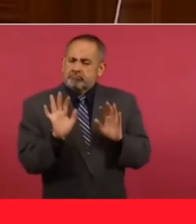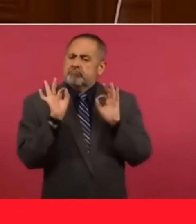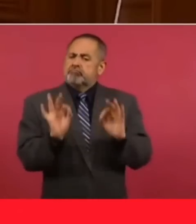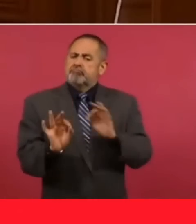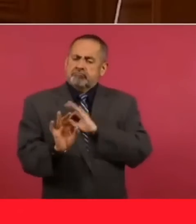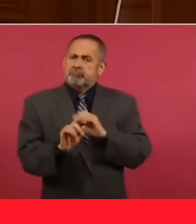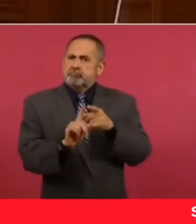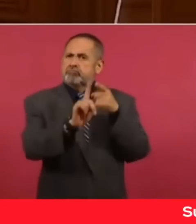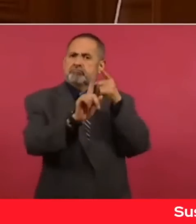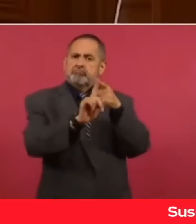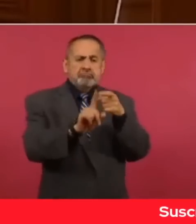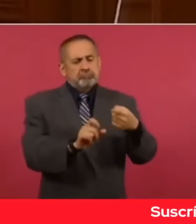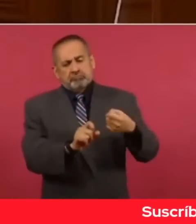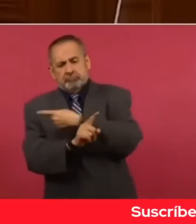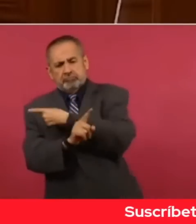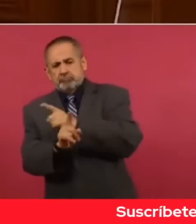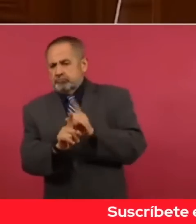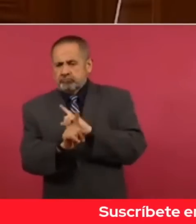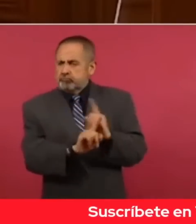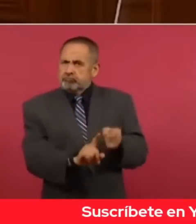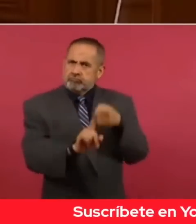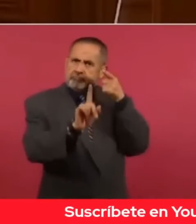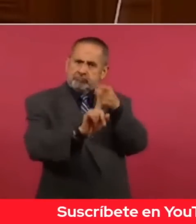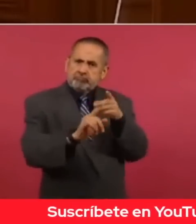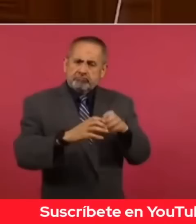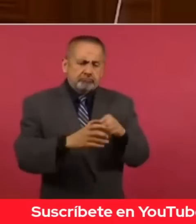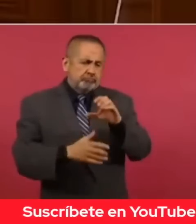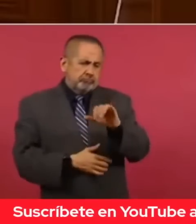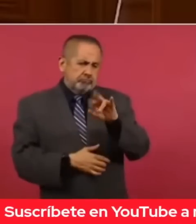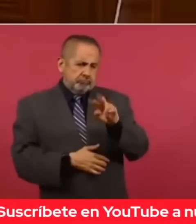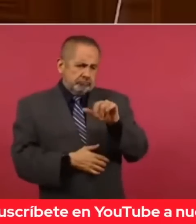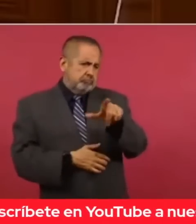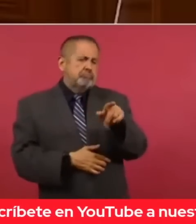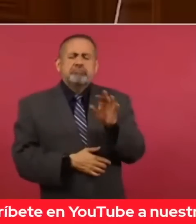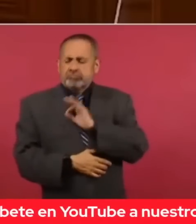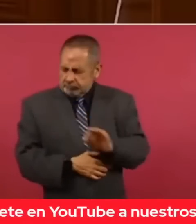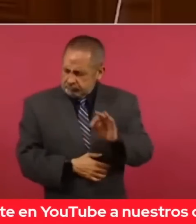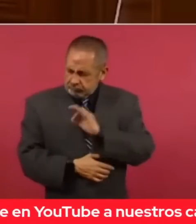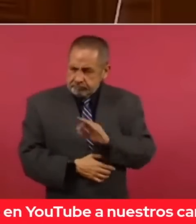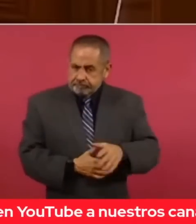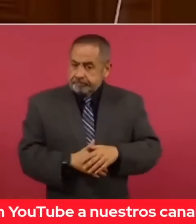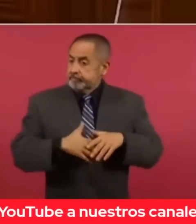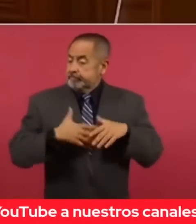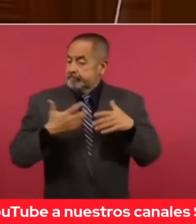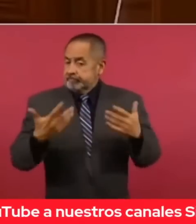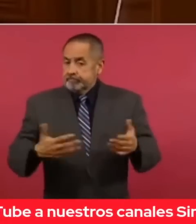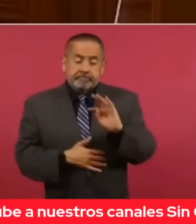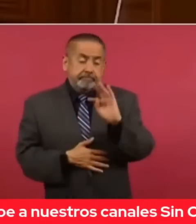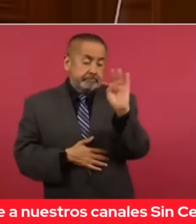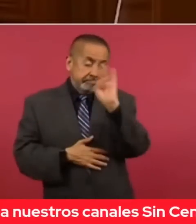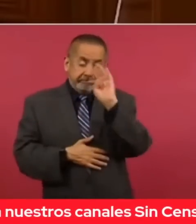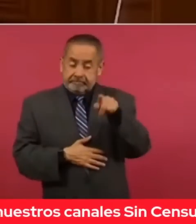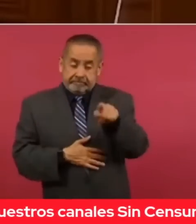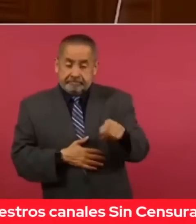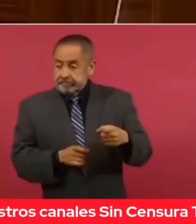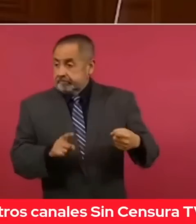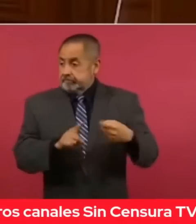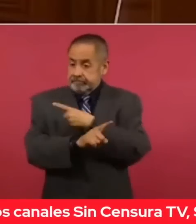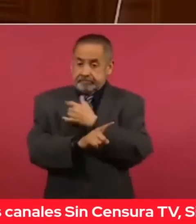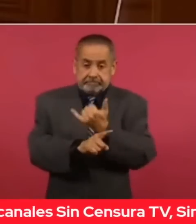por sí misma su carácter civil. Para que la Guardia Nacional perdiera su naturaleza